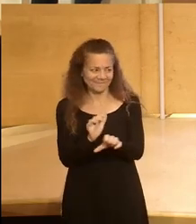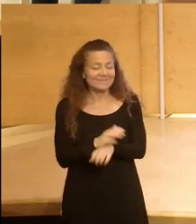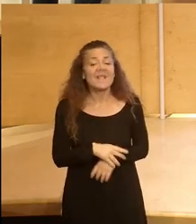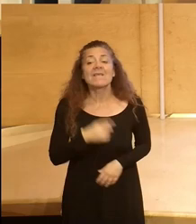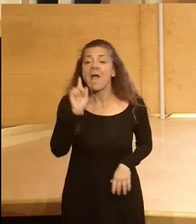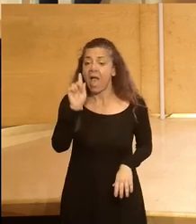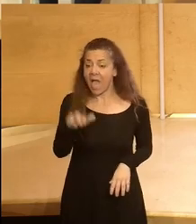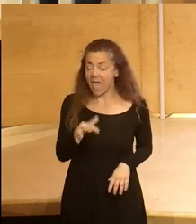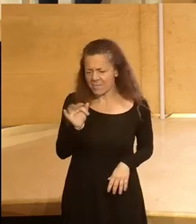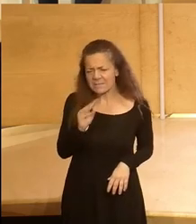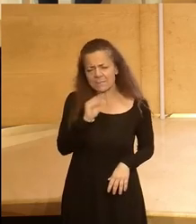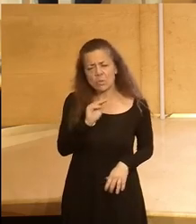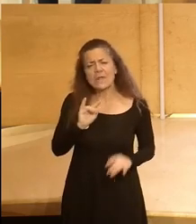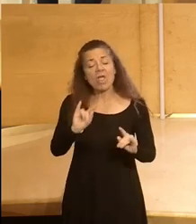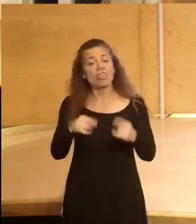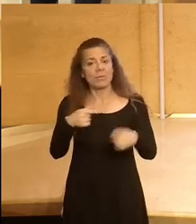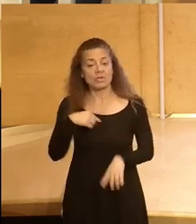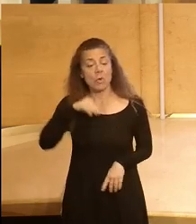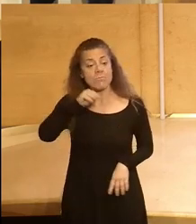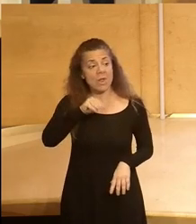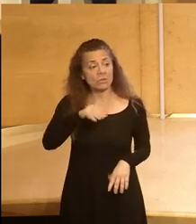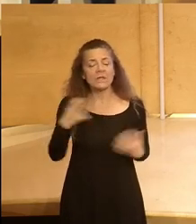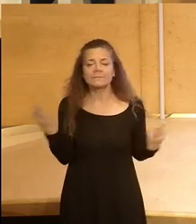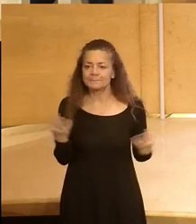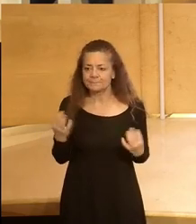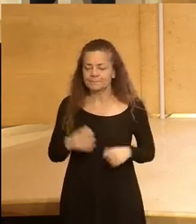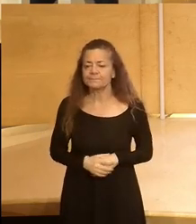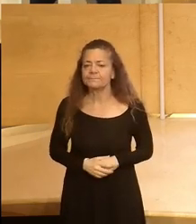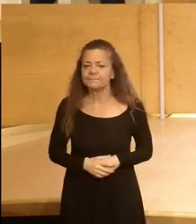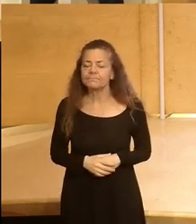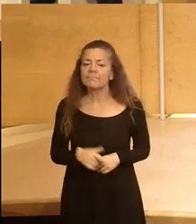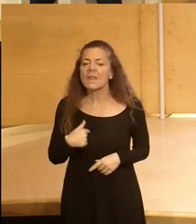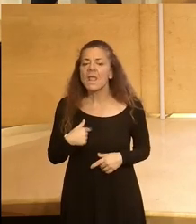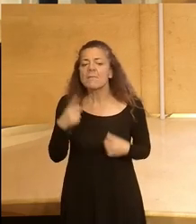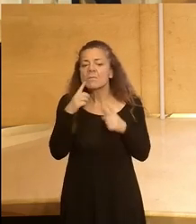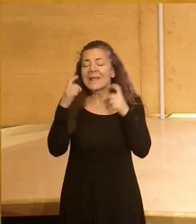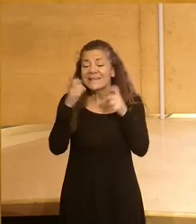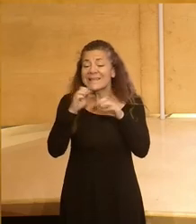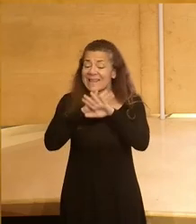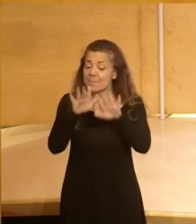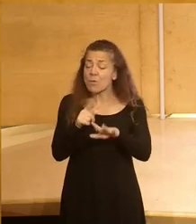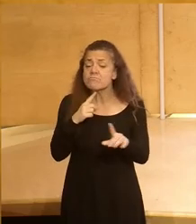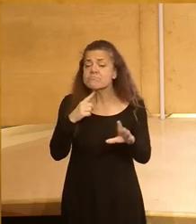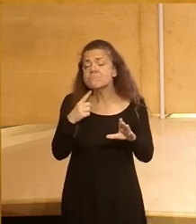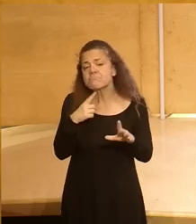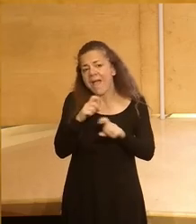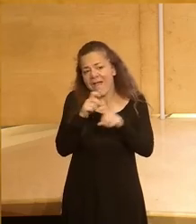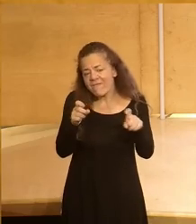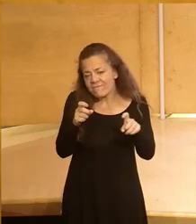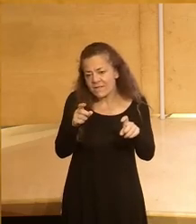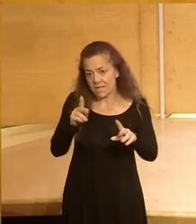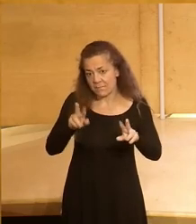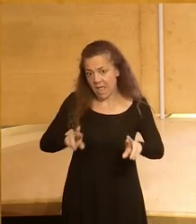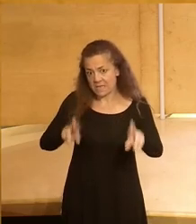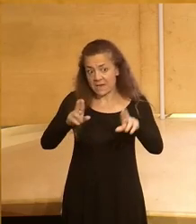y además es doble voy a hacer la pregunta que es vamos a tratar de acabar con un mensaje de esperanza para todas las